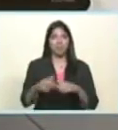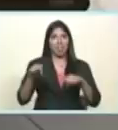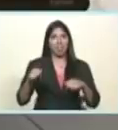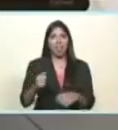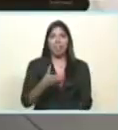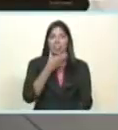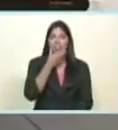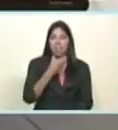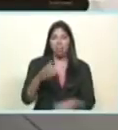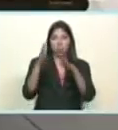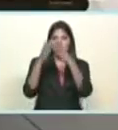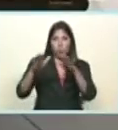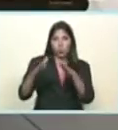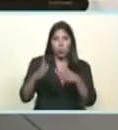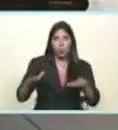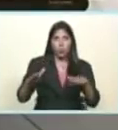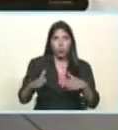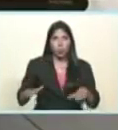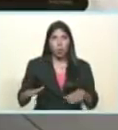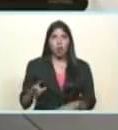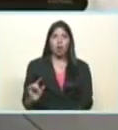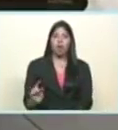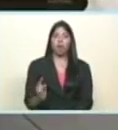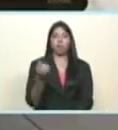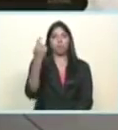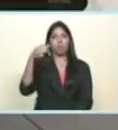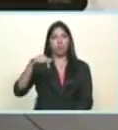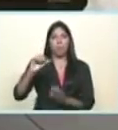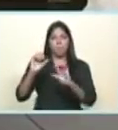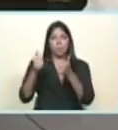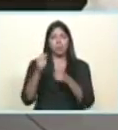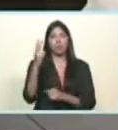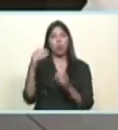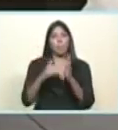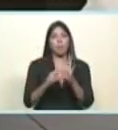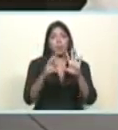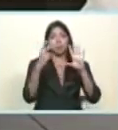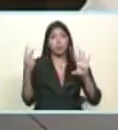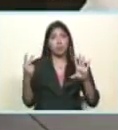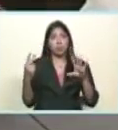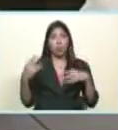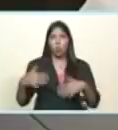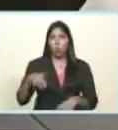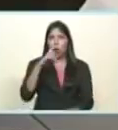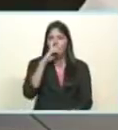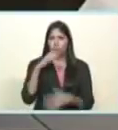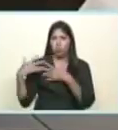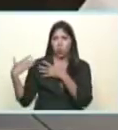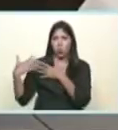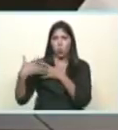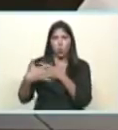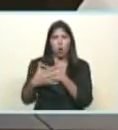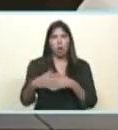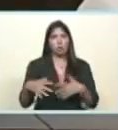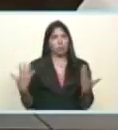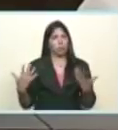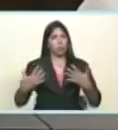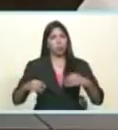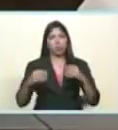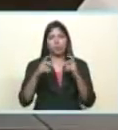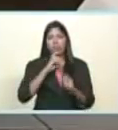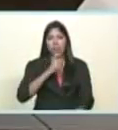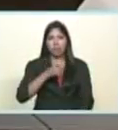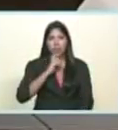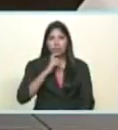navidades que arrancan hoy, primero de noviembre del año 2017. Qué año tan complejo, qué año tan luchado,